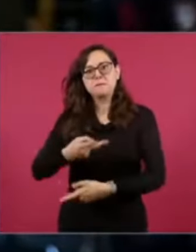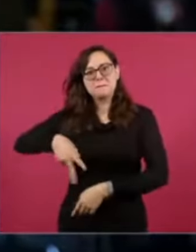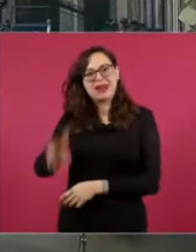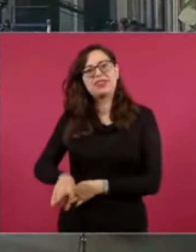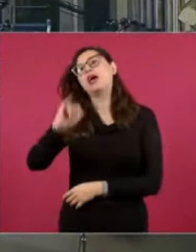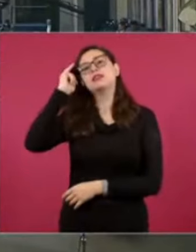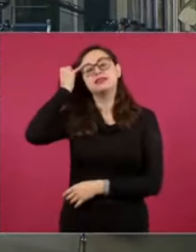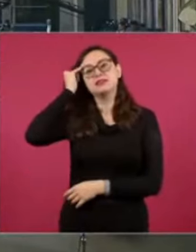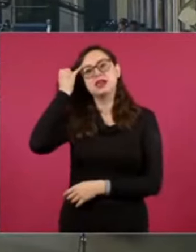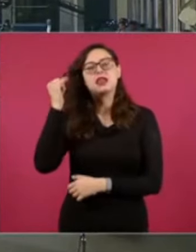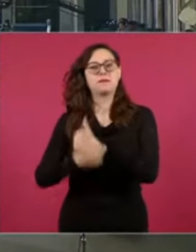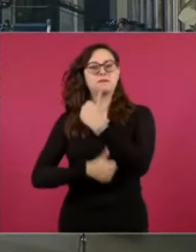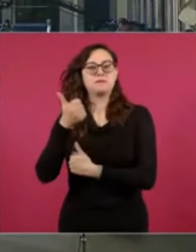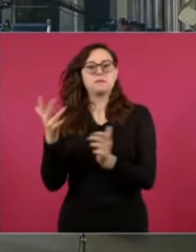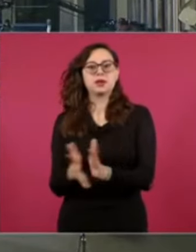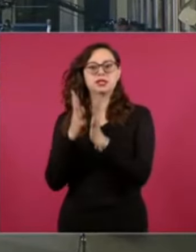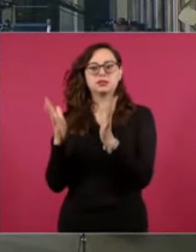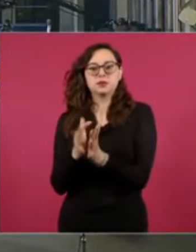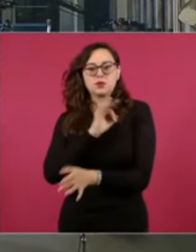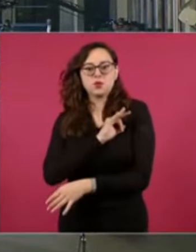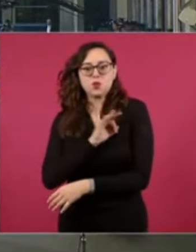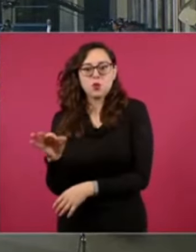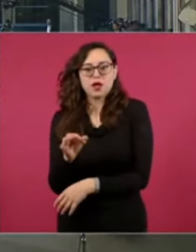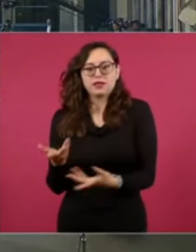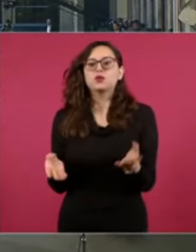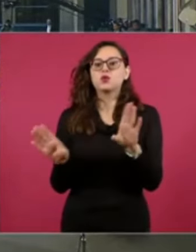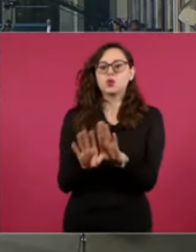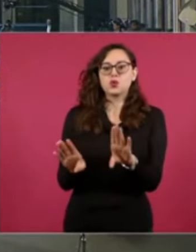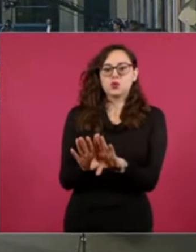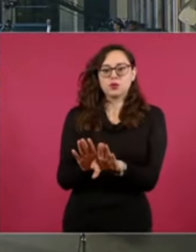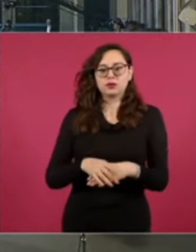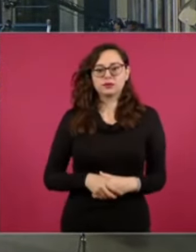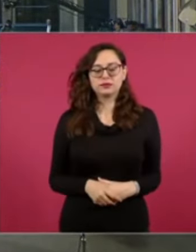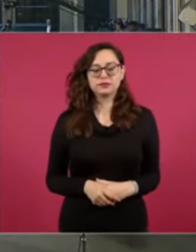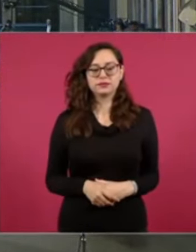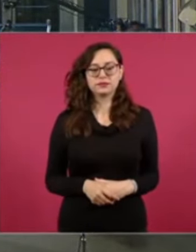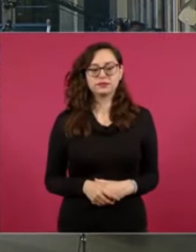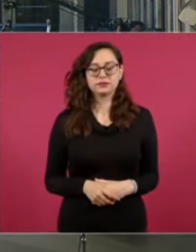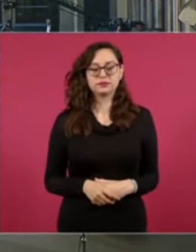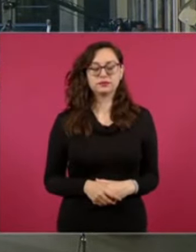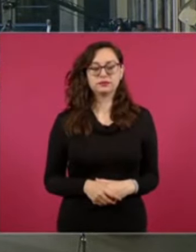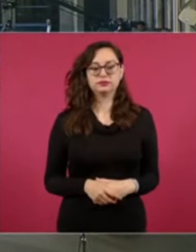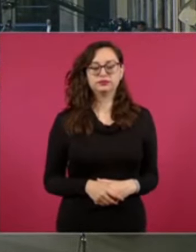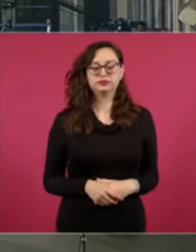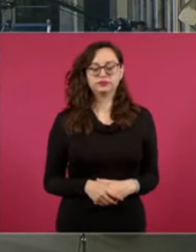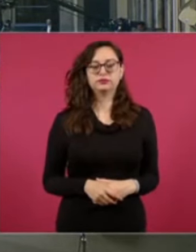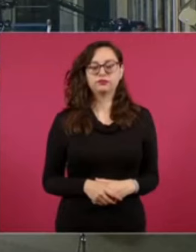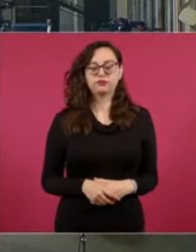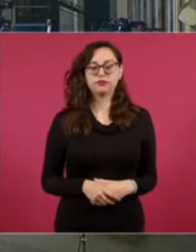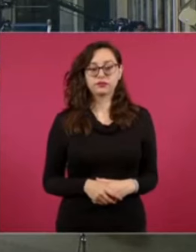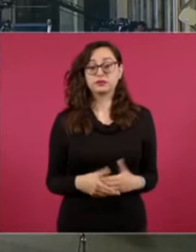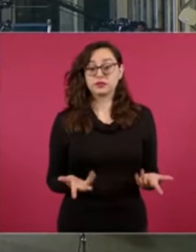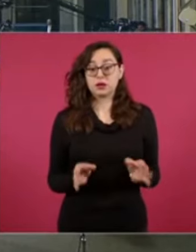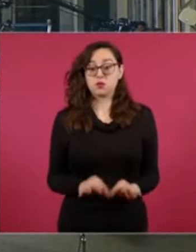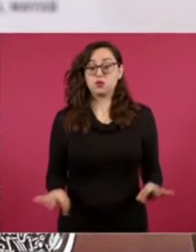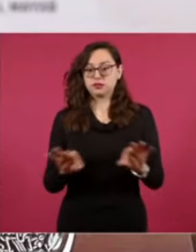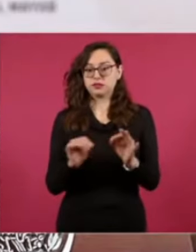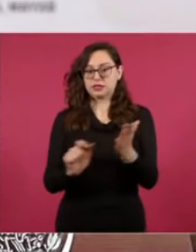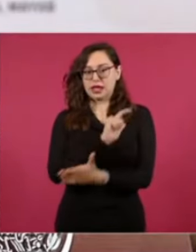esos puestos. Bueno, pues hay la posibilidad de hacer una reforma electoral